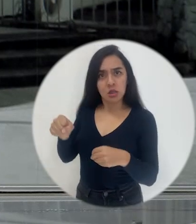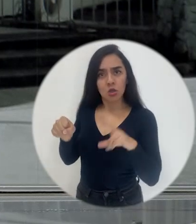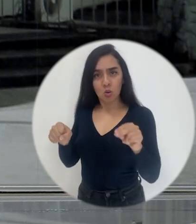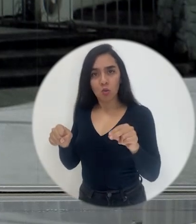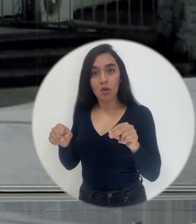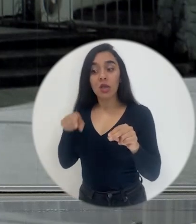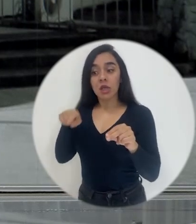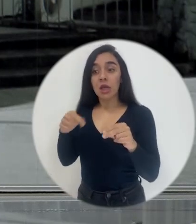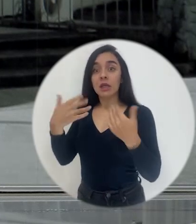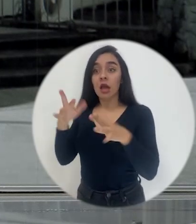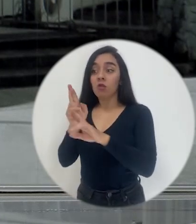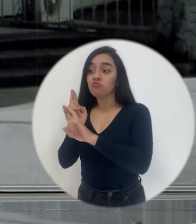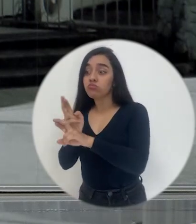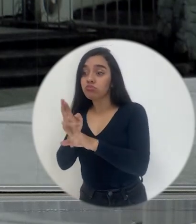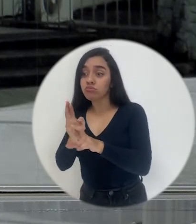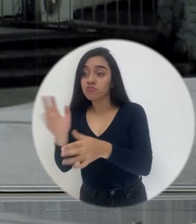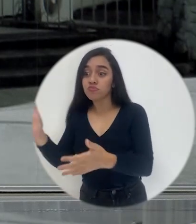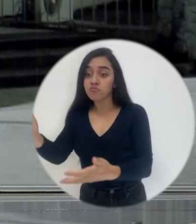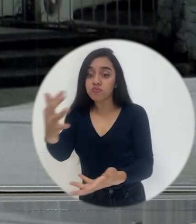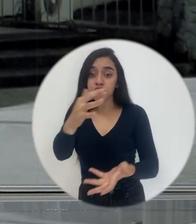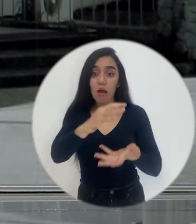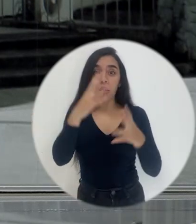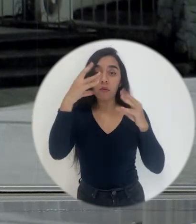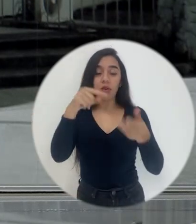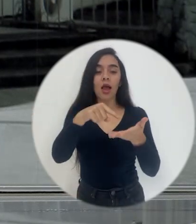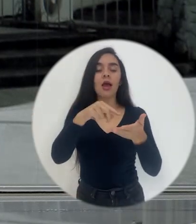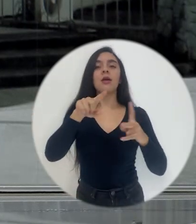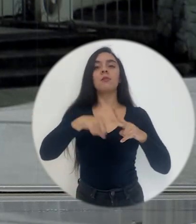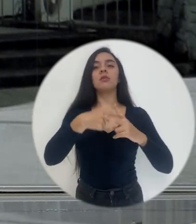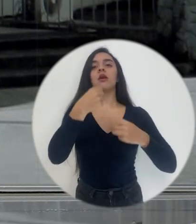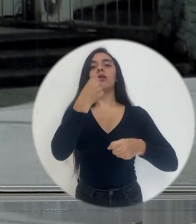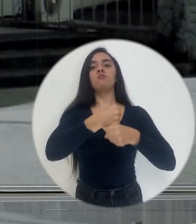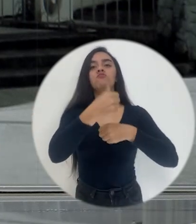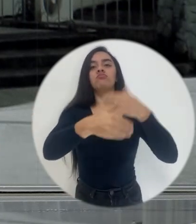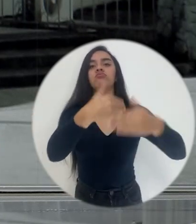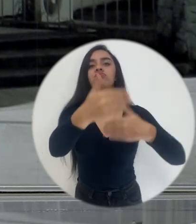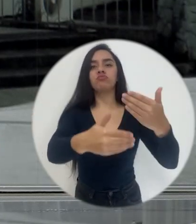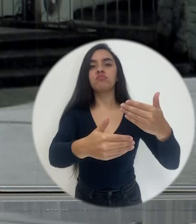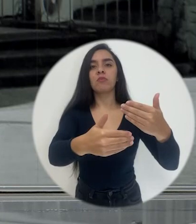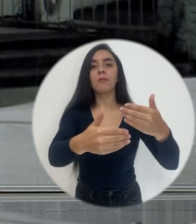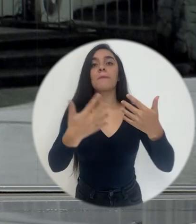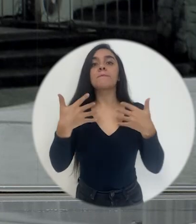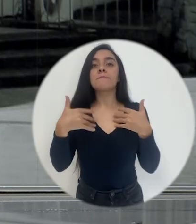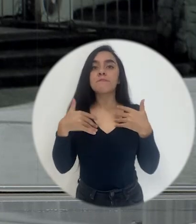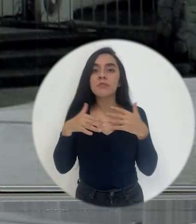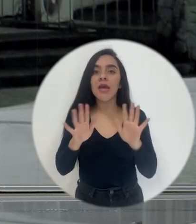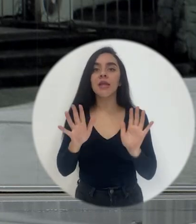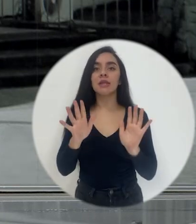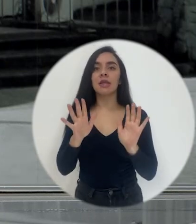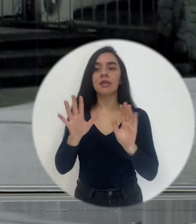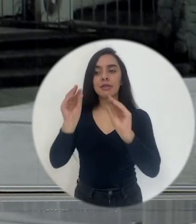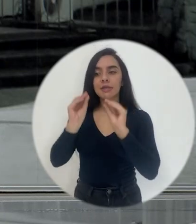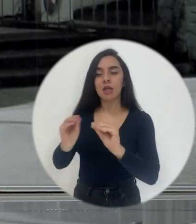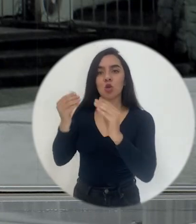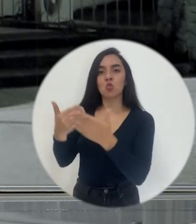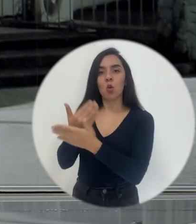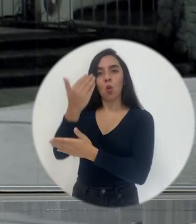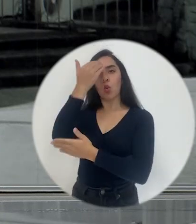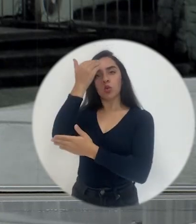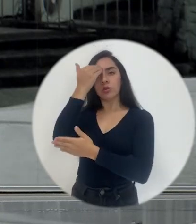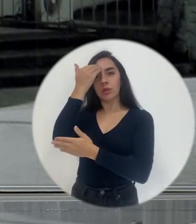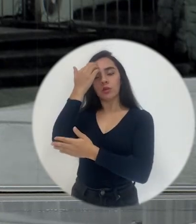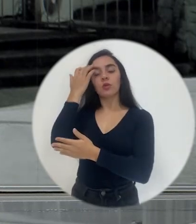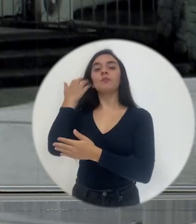partir de eso, se trabajaba y mientras se desarrollaban los nuevos conocimientos,